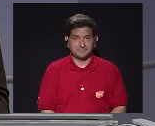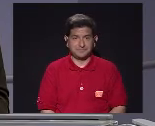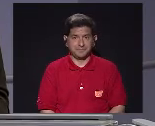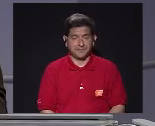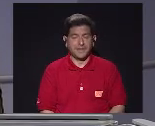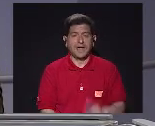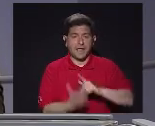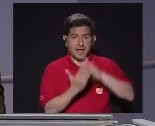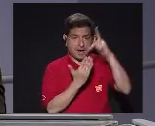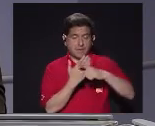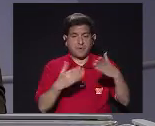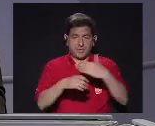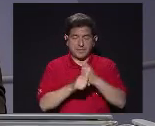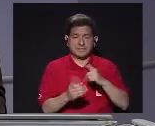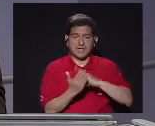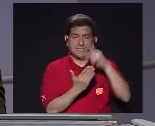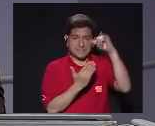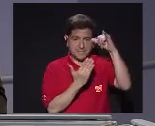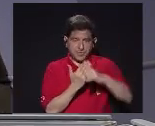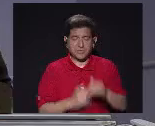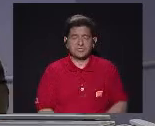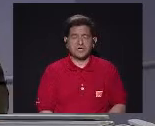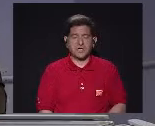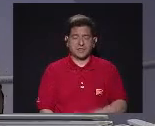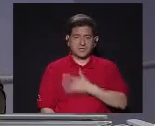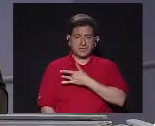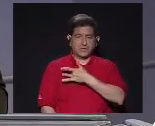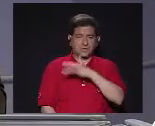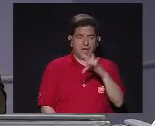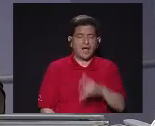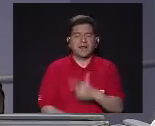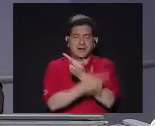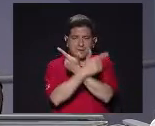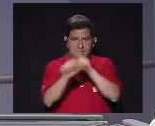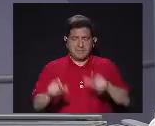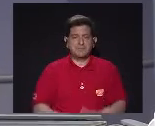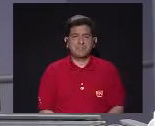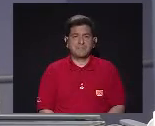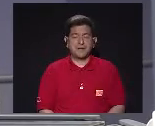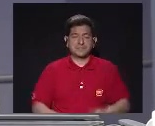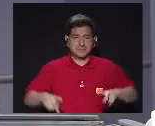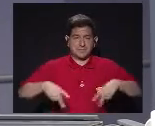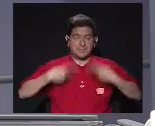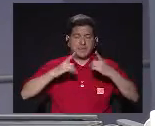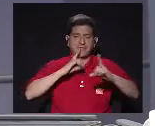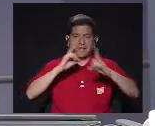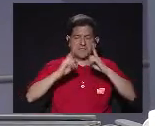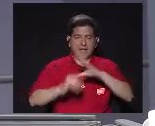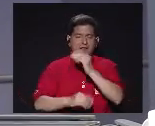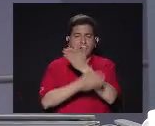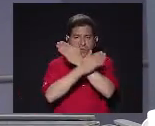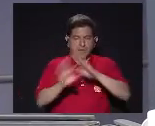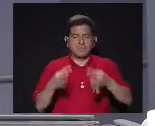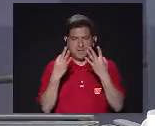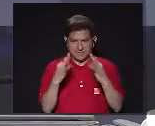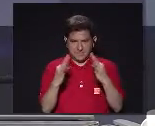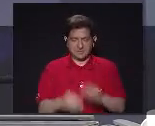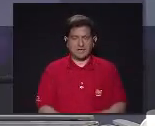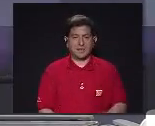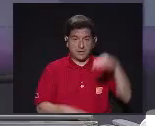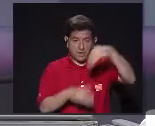Este programa se realiza En el marco del proyecto Almas en Vuelo Por la vida, el diálogo y la paz Que también incluye